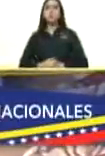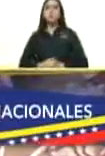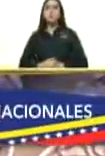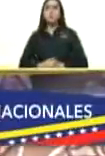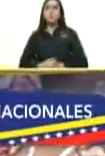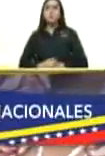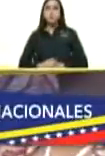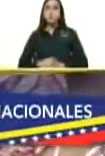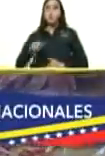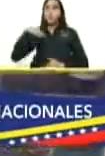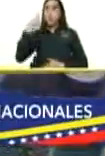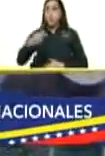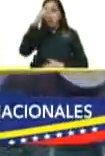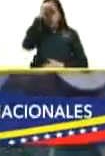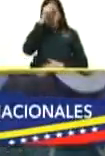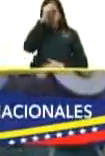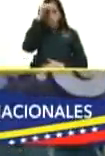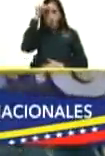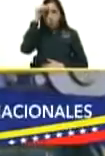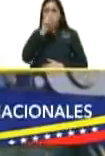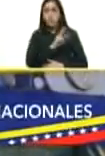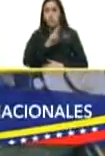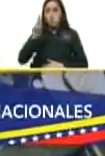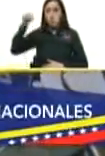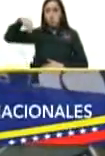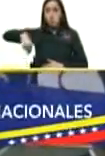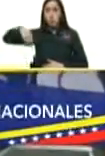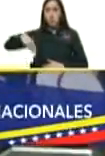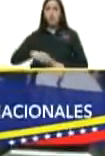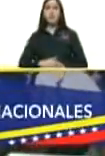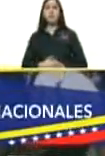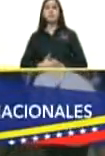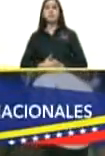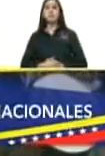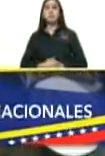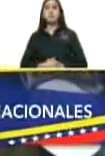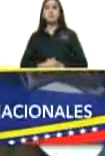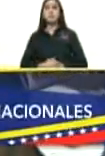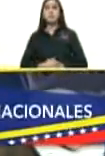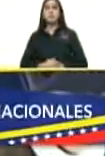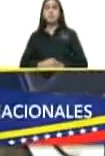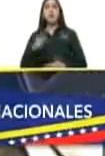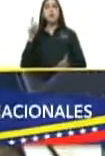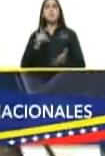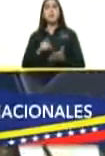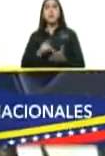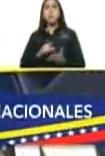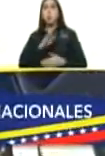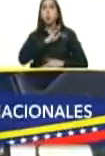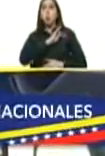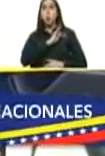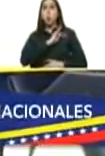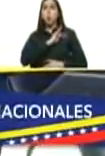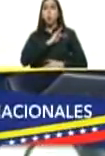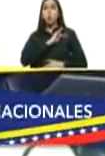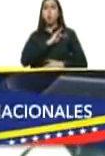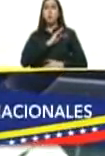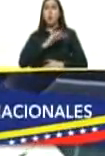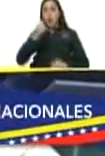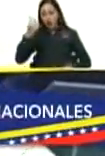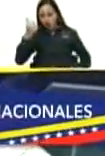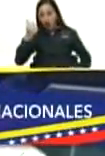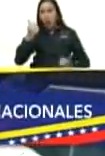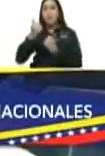mañana domingo 21 de noviembre con su participación está avalando y